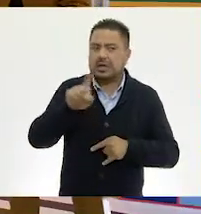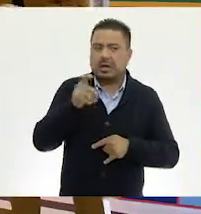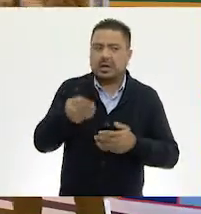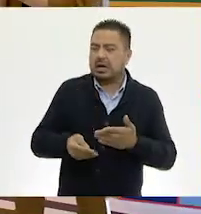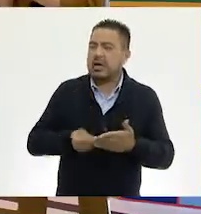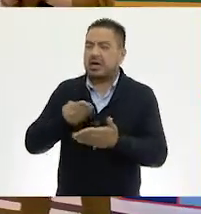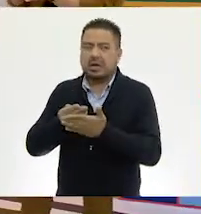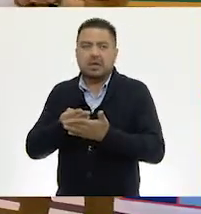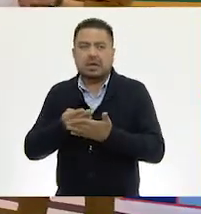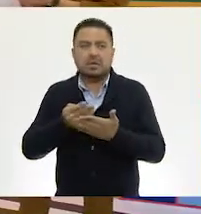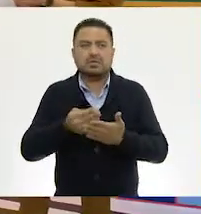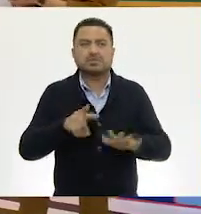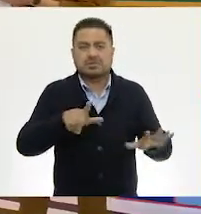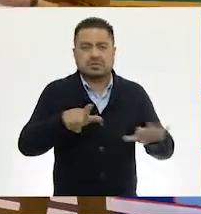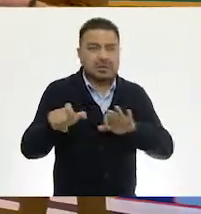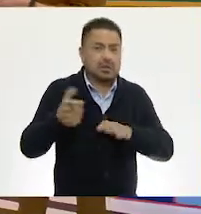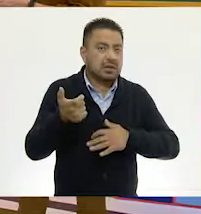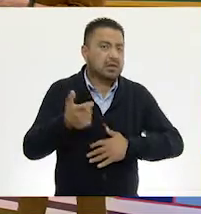Setecientos.